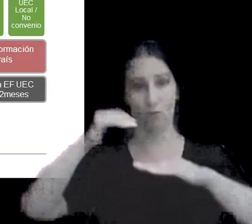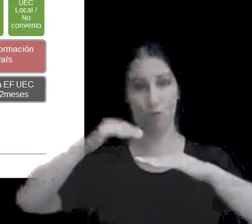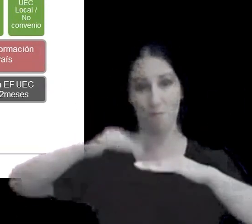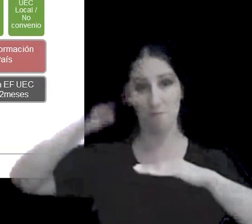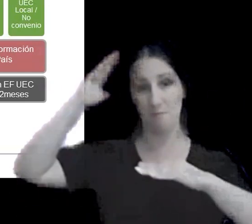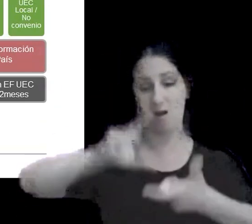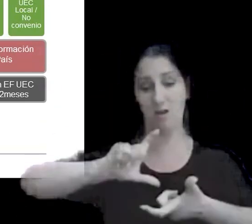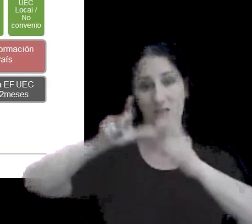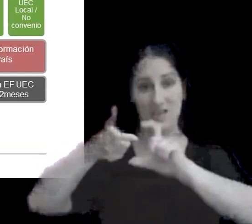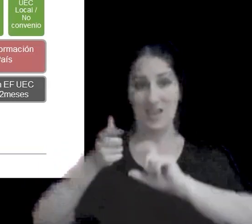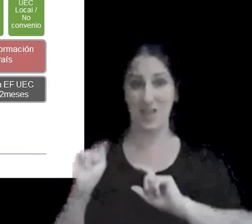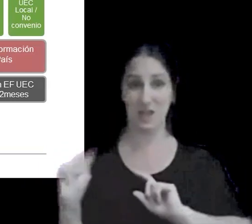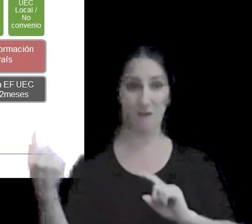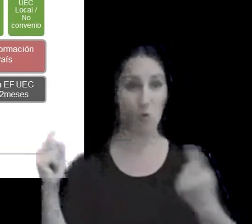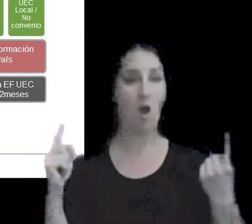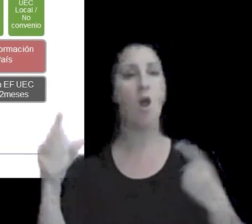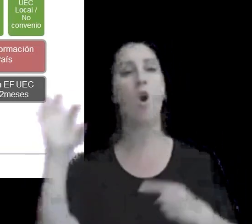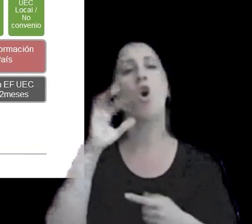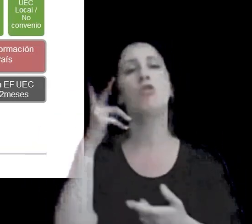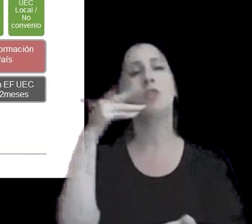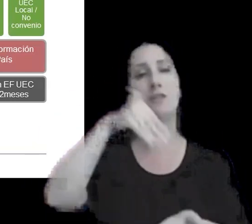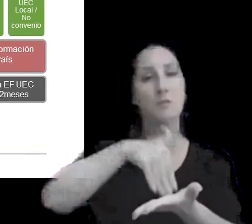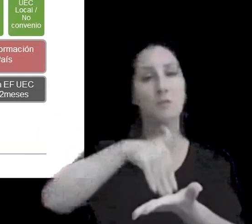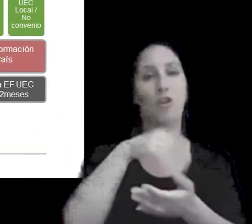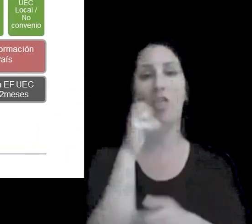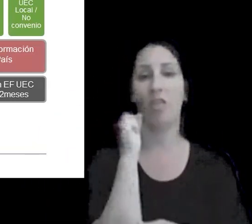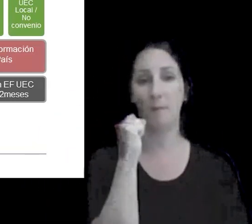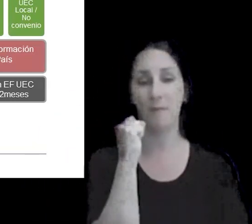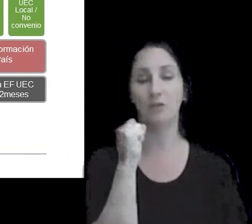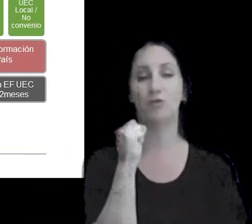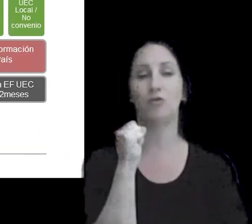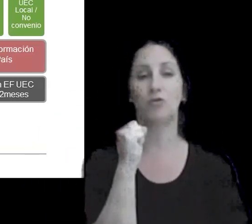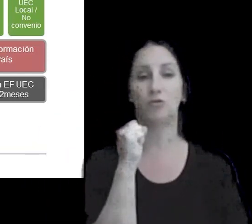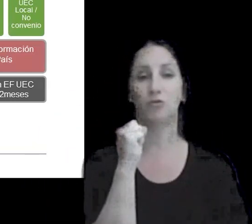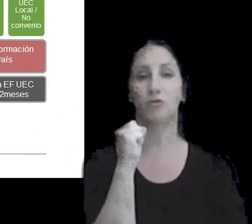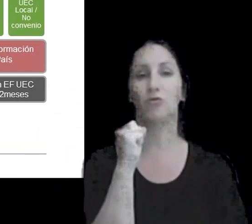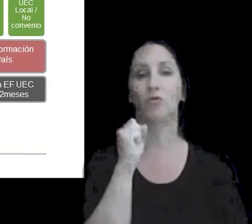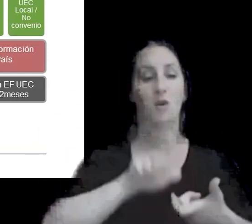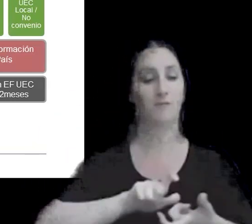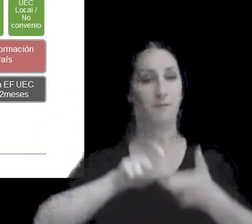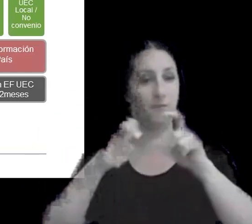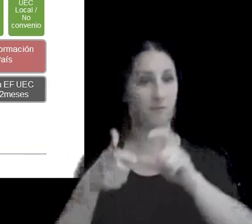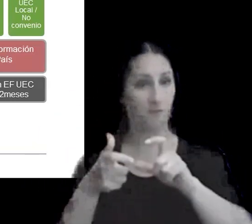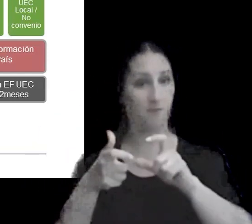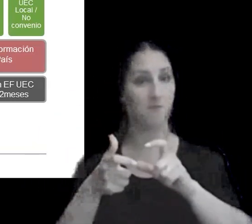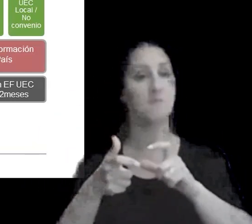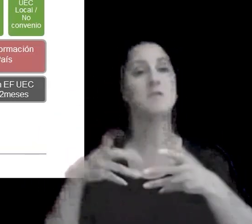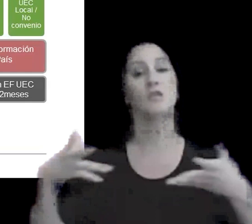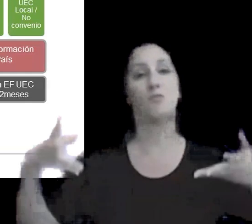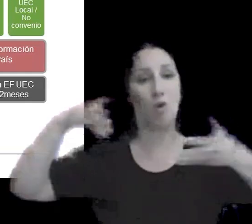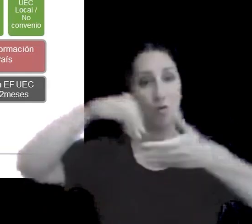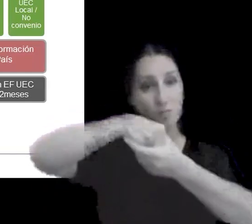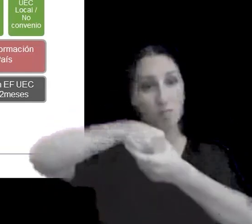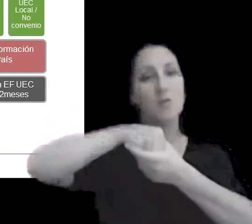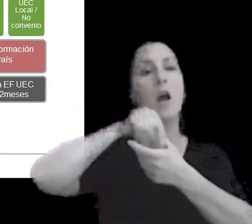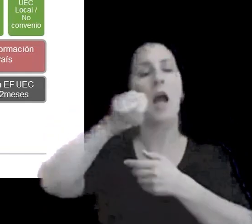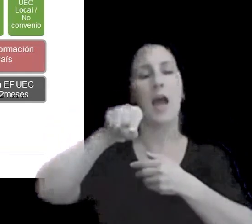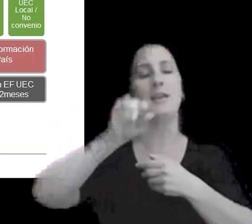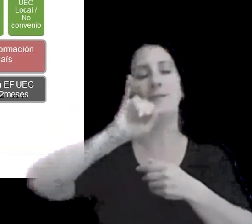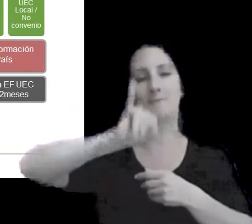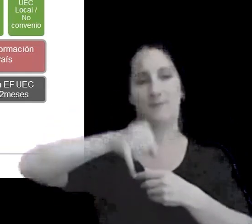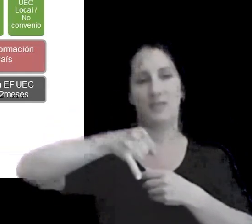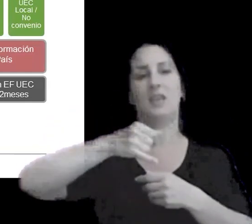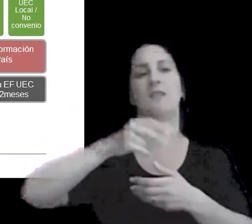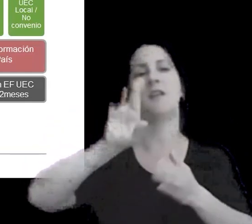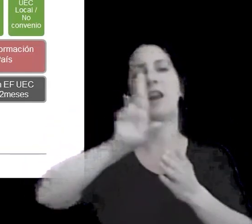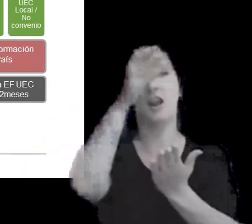transacción individual o 3 millones de pesos como transacciones en su conjunto están alcanzados por